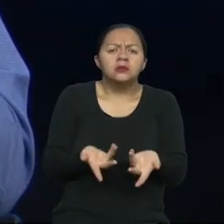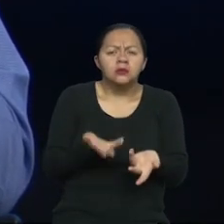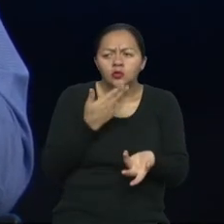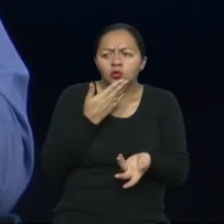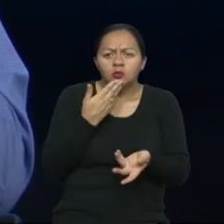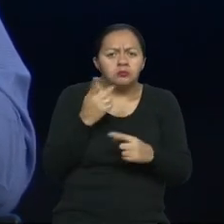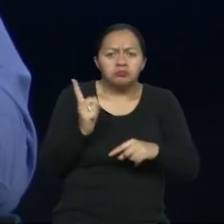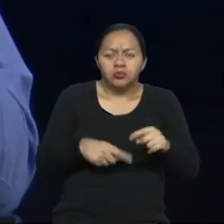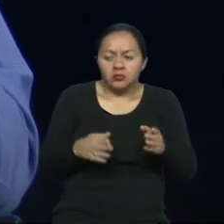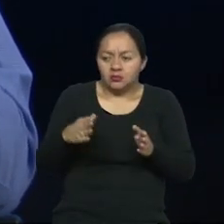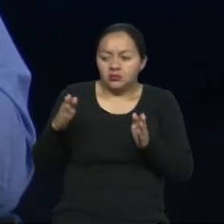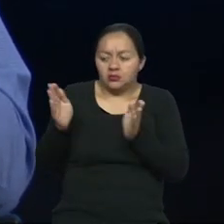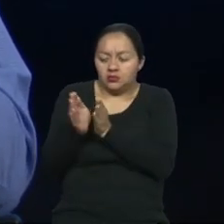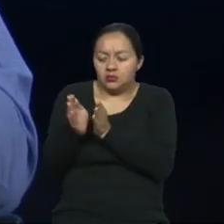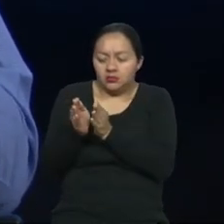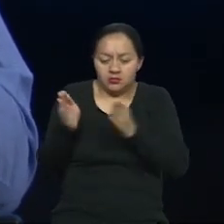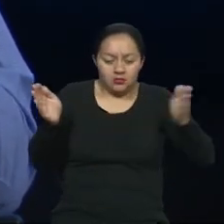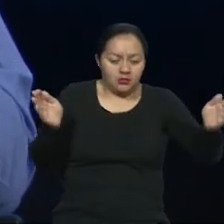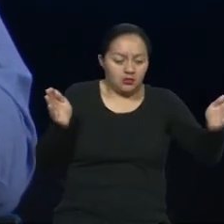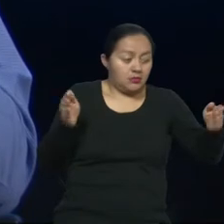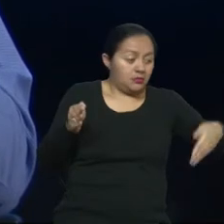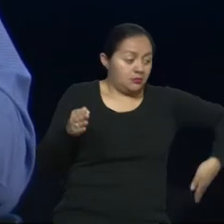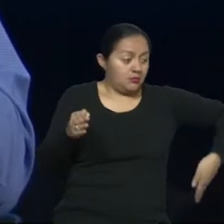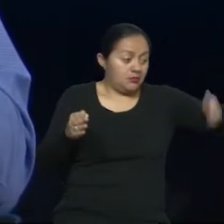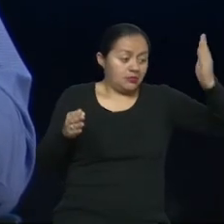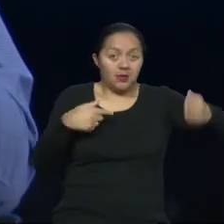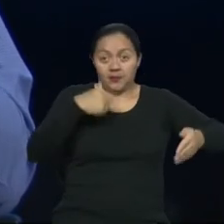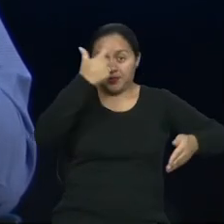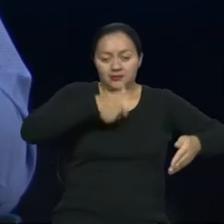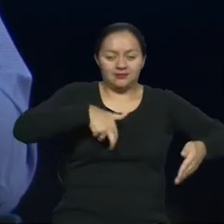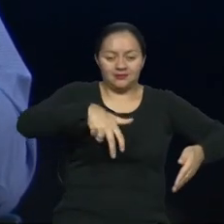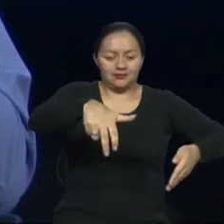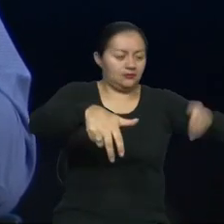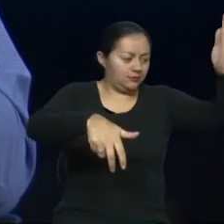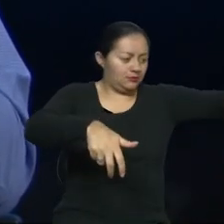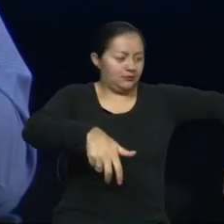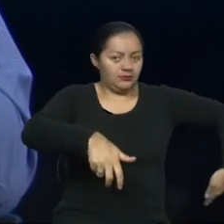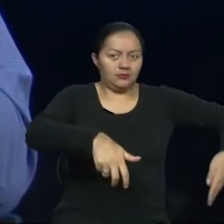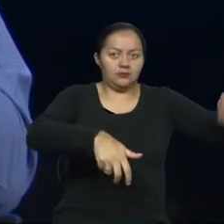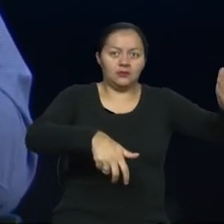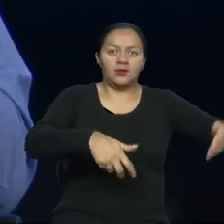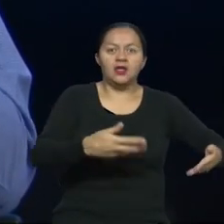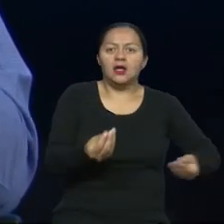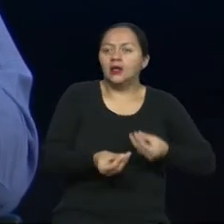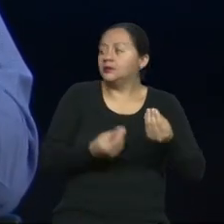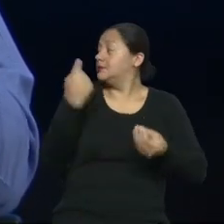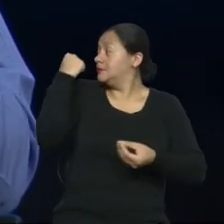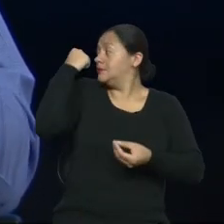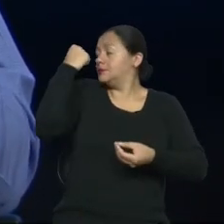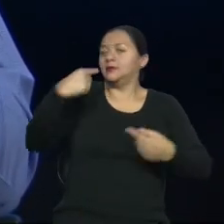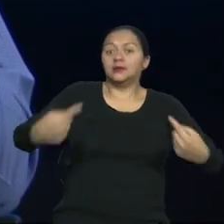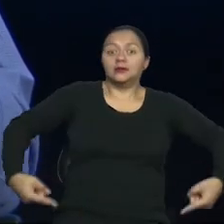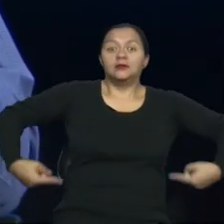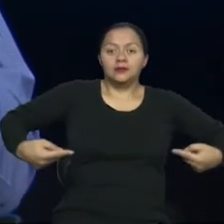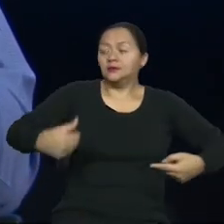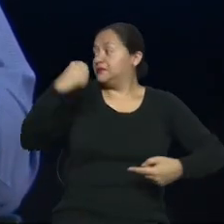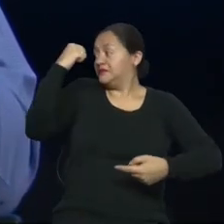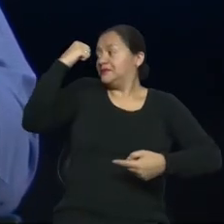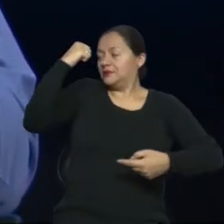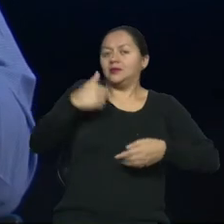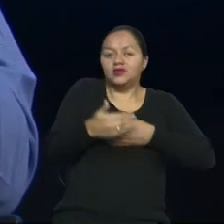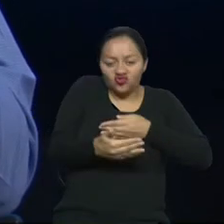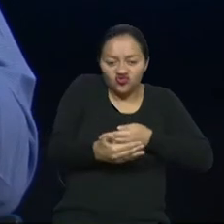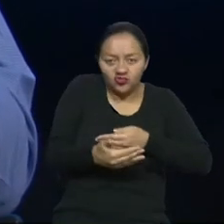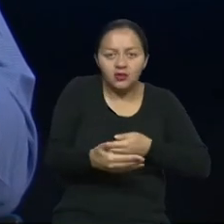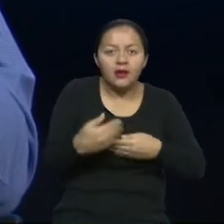no puedes diferenciar sino el tráfico de la persona y de pronto la silla de atrás, siguiéndote atrás de la silla de ruedas? Es espacio muy